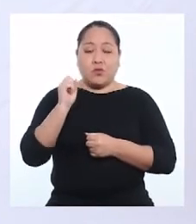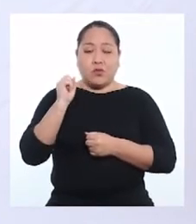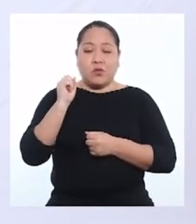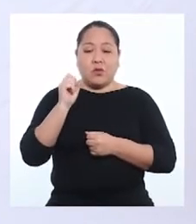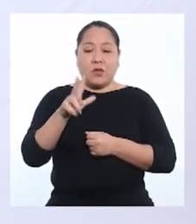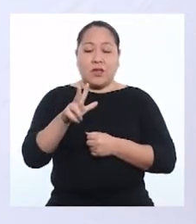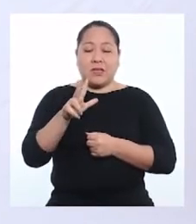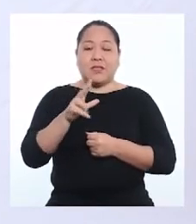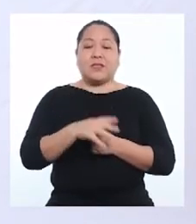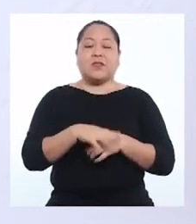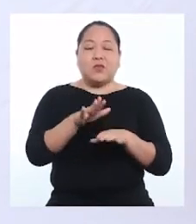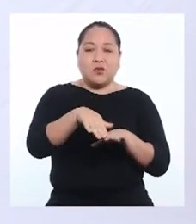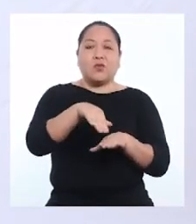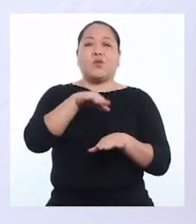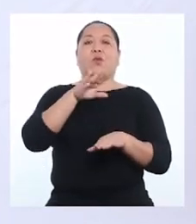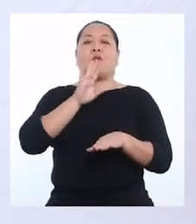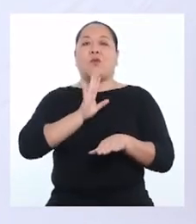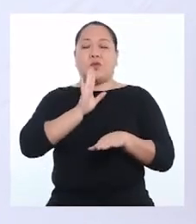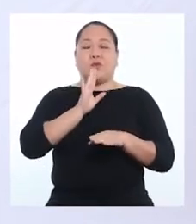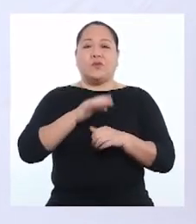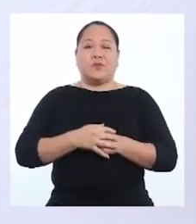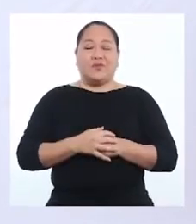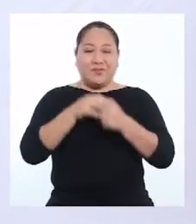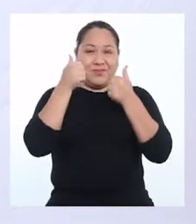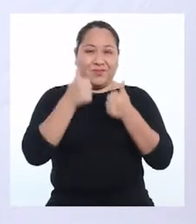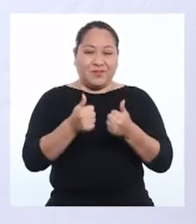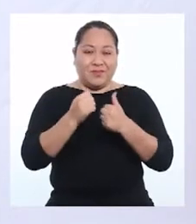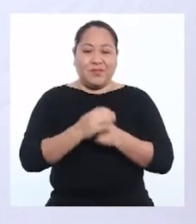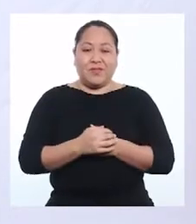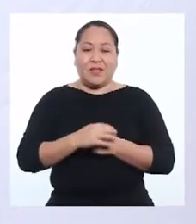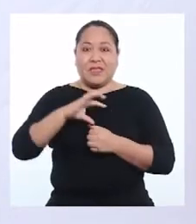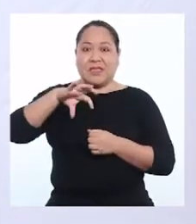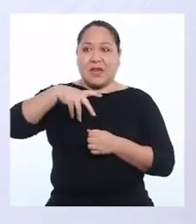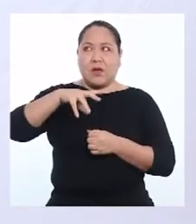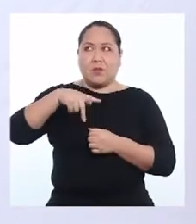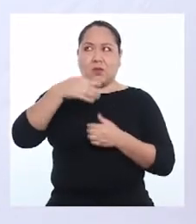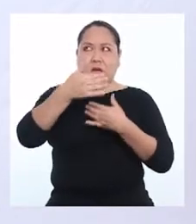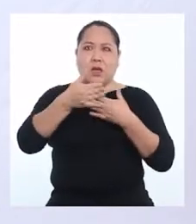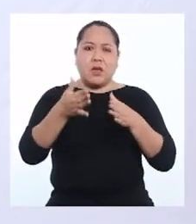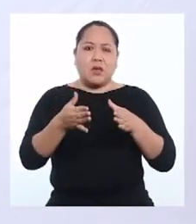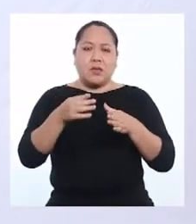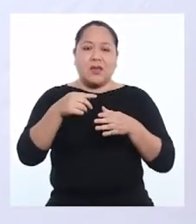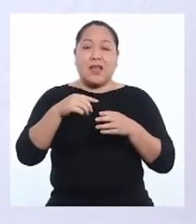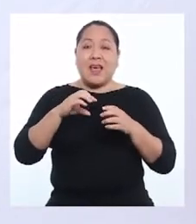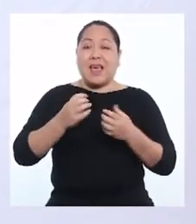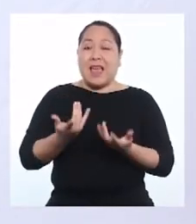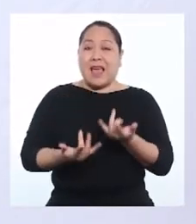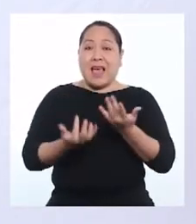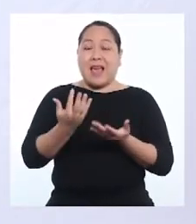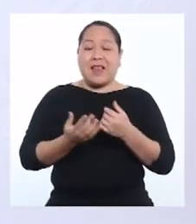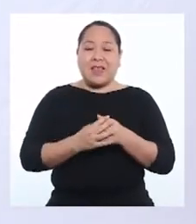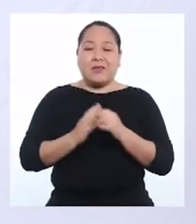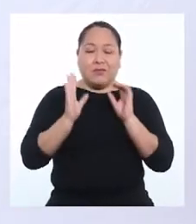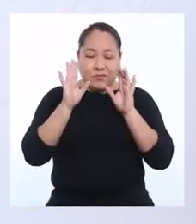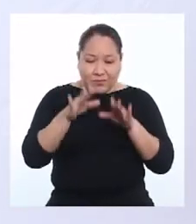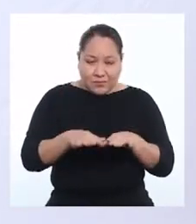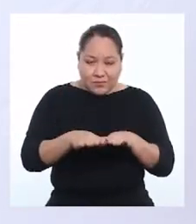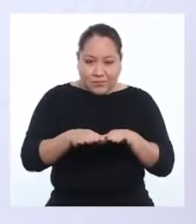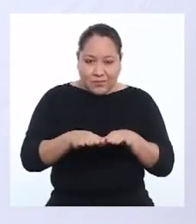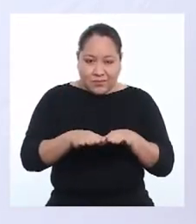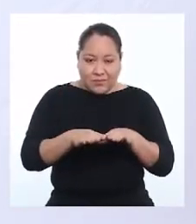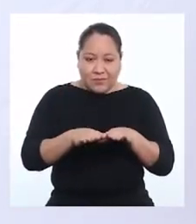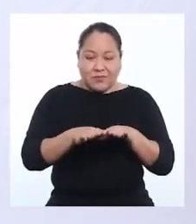Dos. Y tres. Y subimos. Muy bien. Cerramos el caño del jardín. Muy bien.